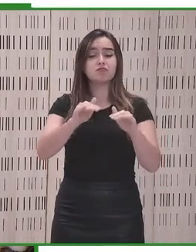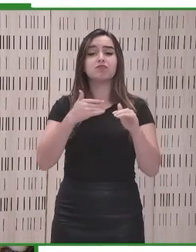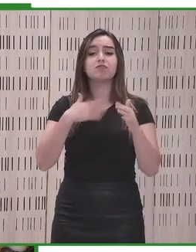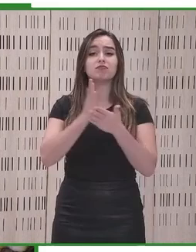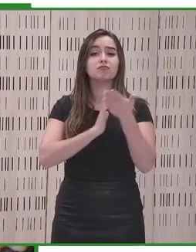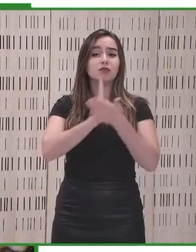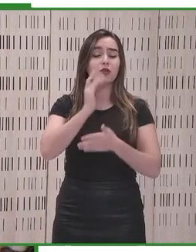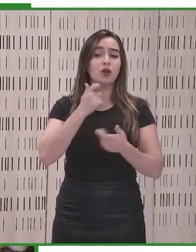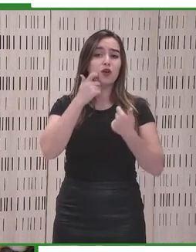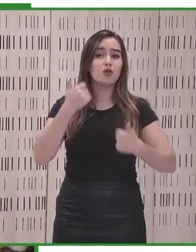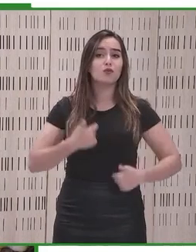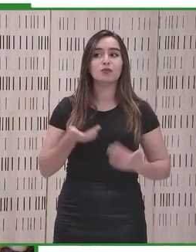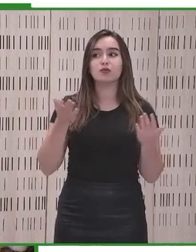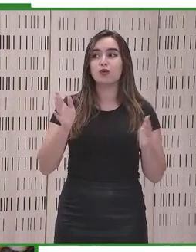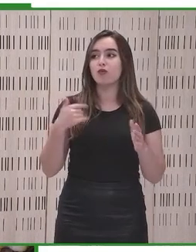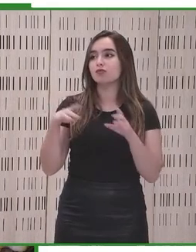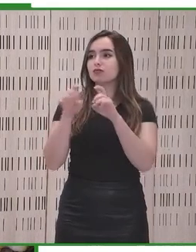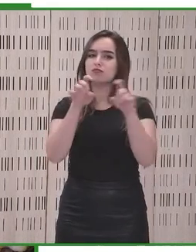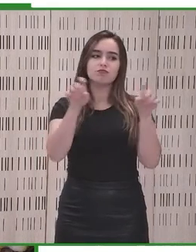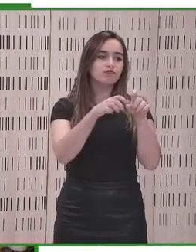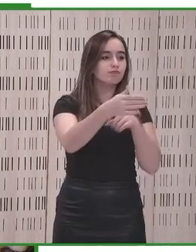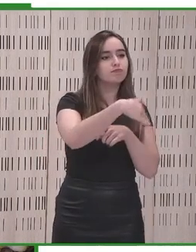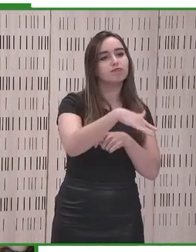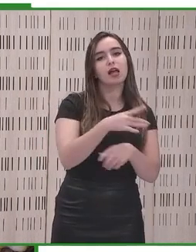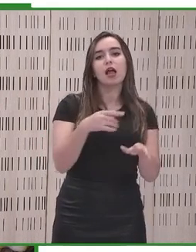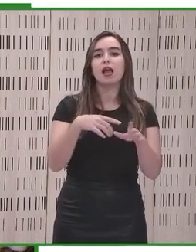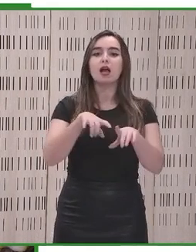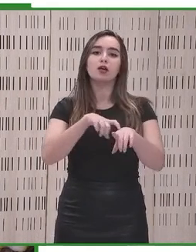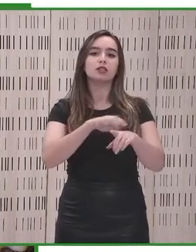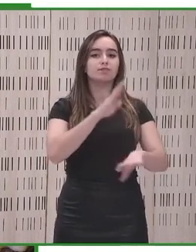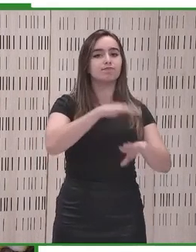característica que deben cumplir los lugares o los entornos.